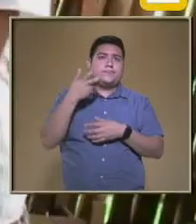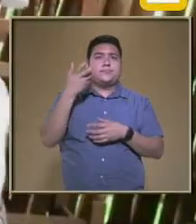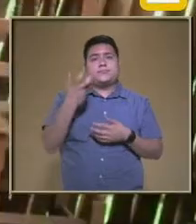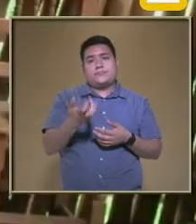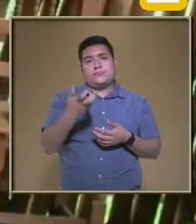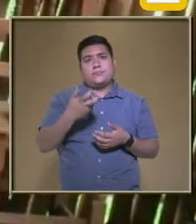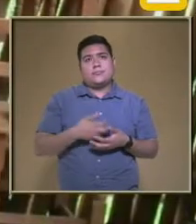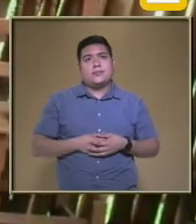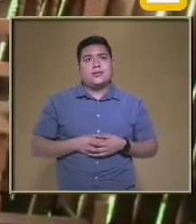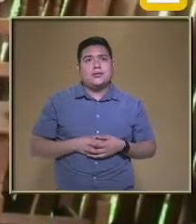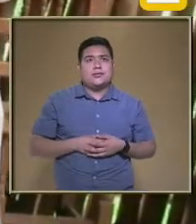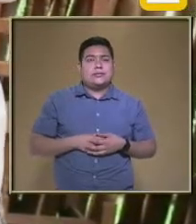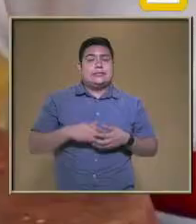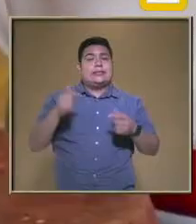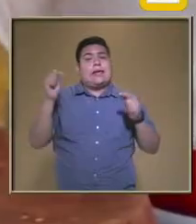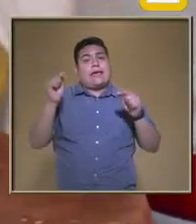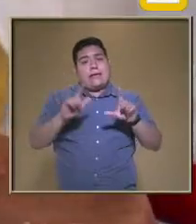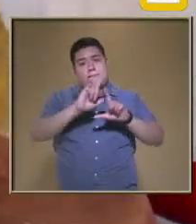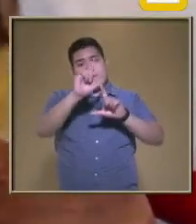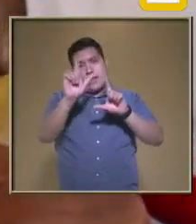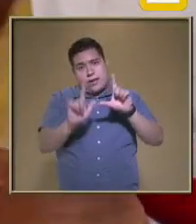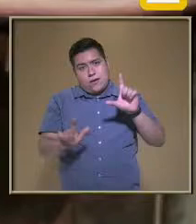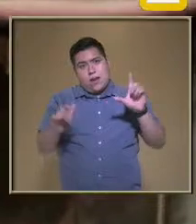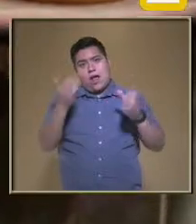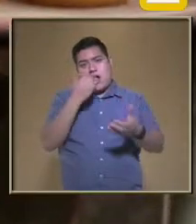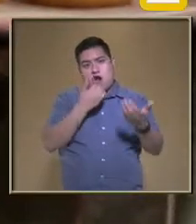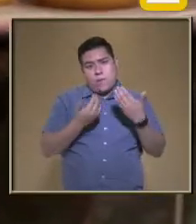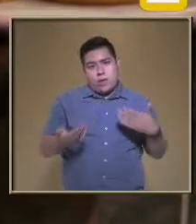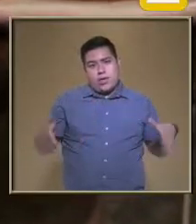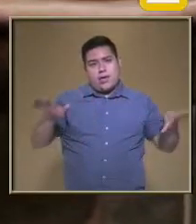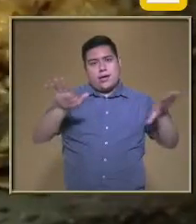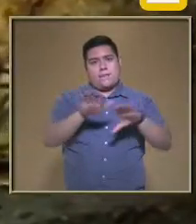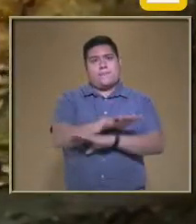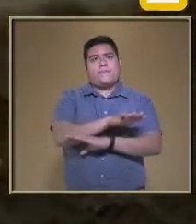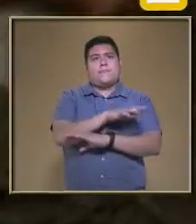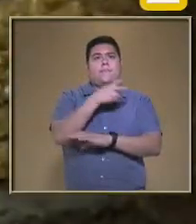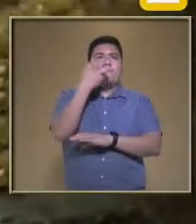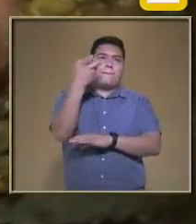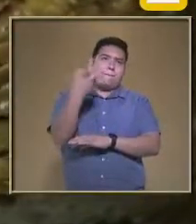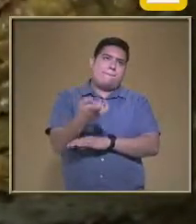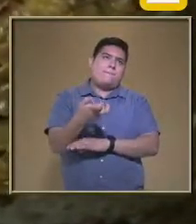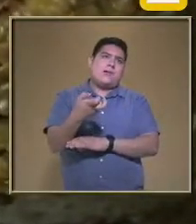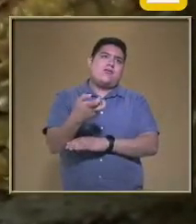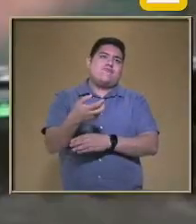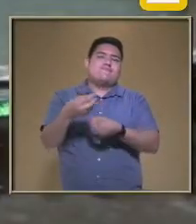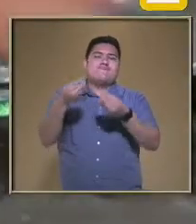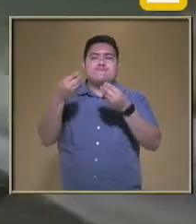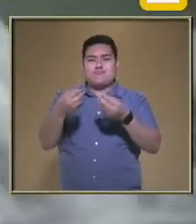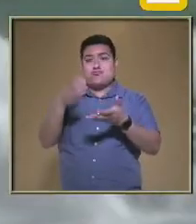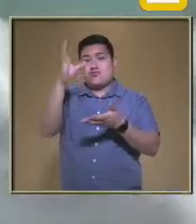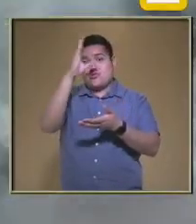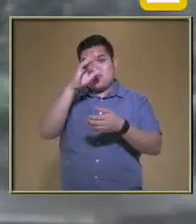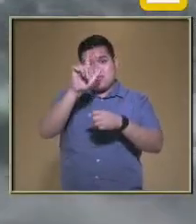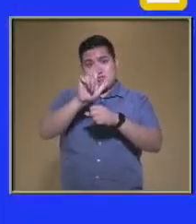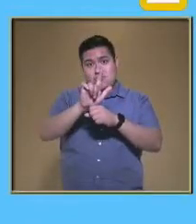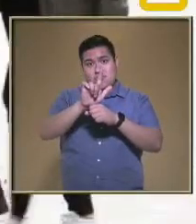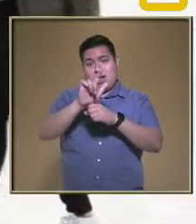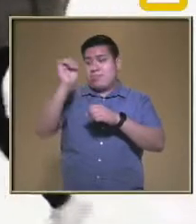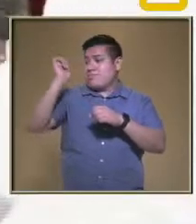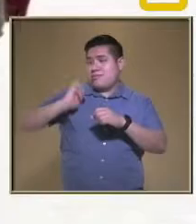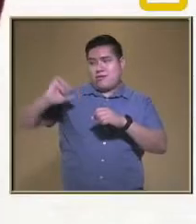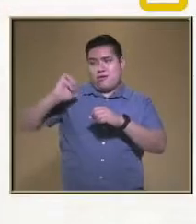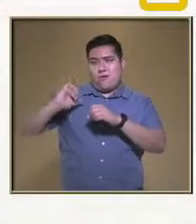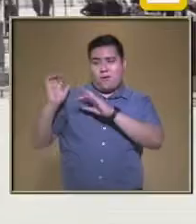duda Provocó que nuestra Gastronomía Se modificara Pero aun así Se conservó mucho De nuestra tradición Prehispánica